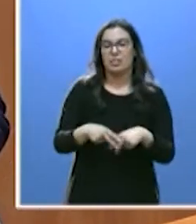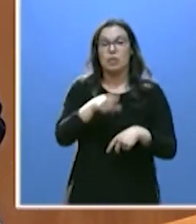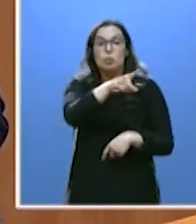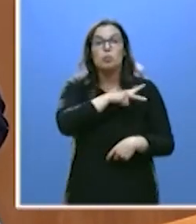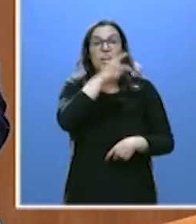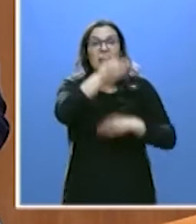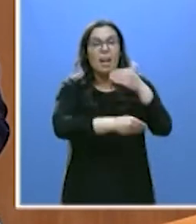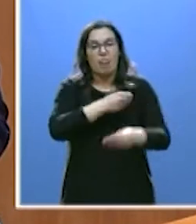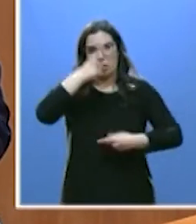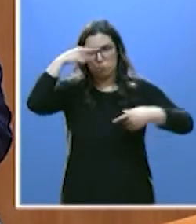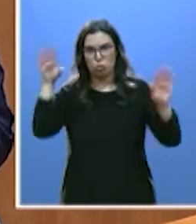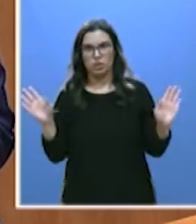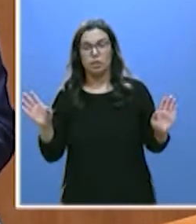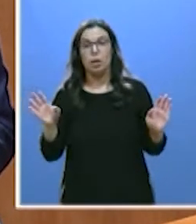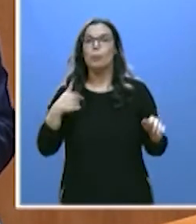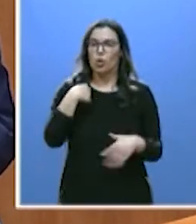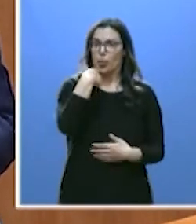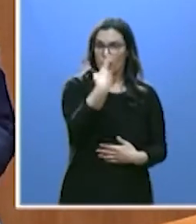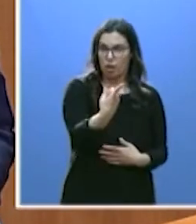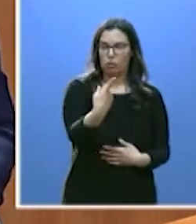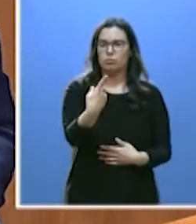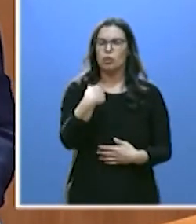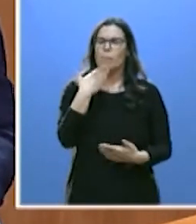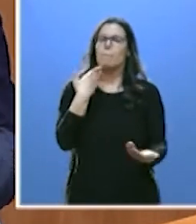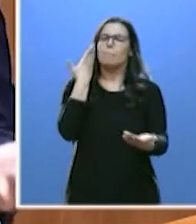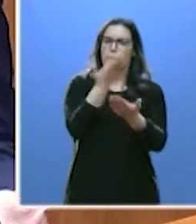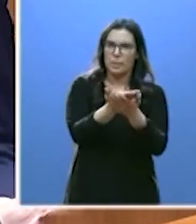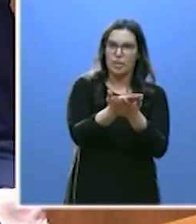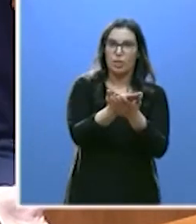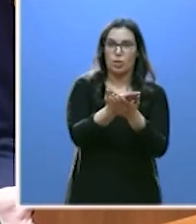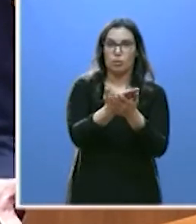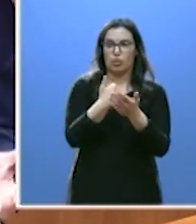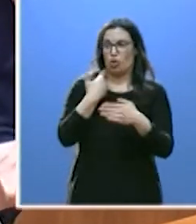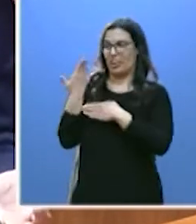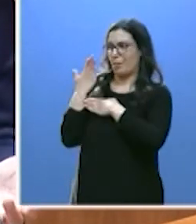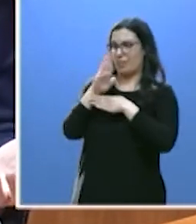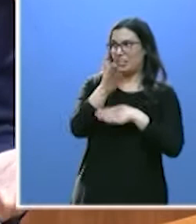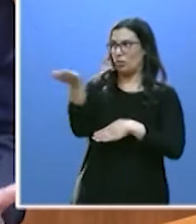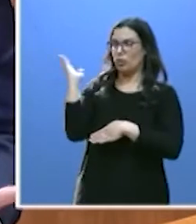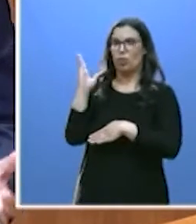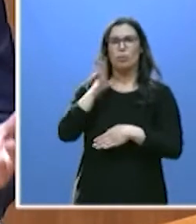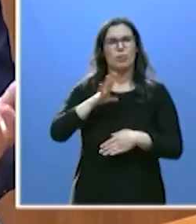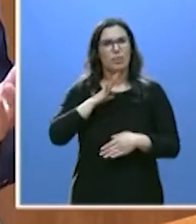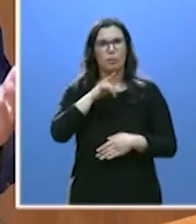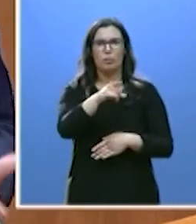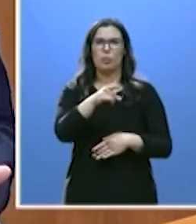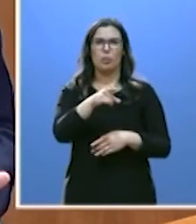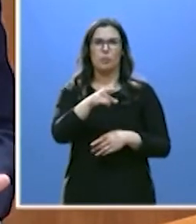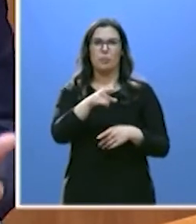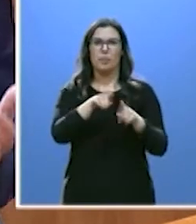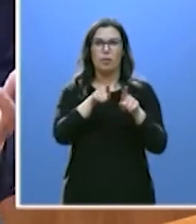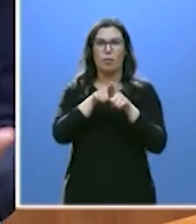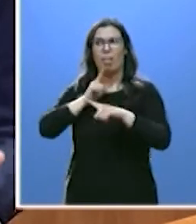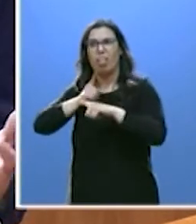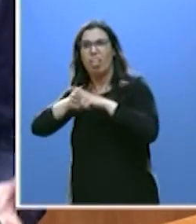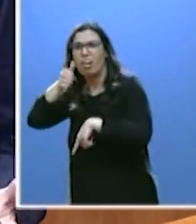Pero lo que le puedo decir, lo que le puedo pedir en nombre de todos. Abandone el seguidismo a Sánchez.